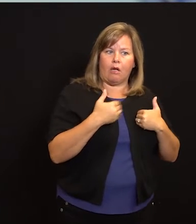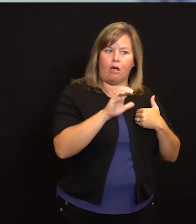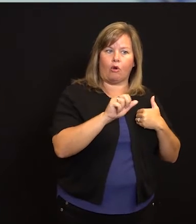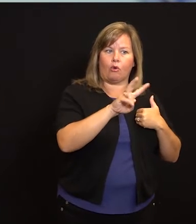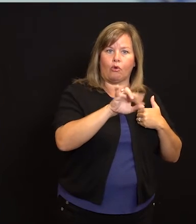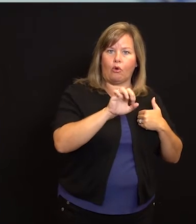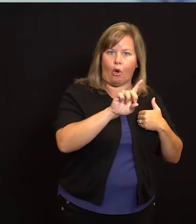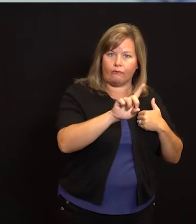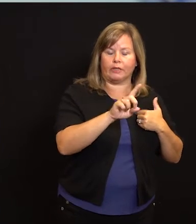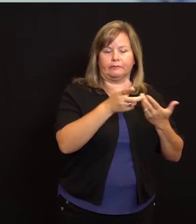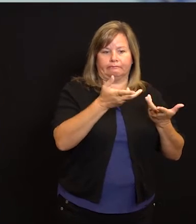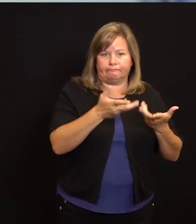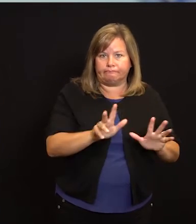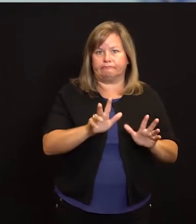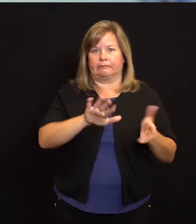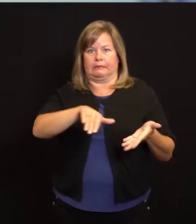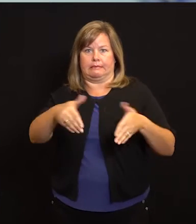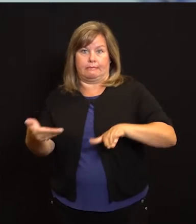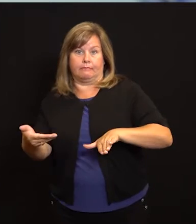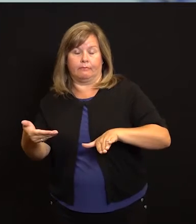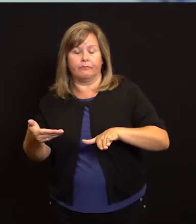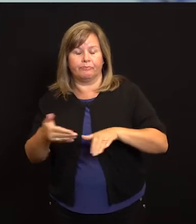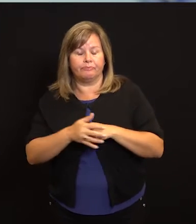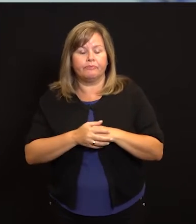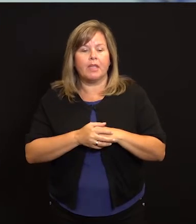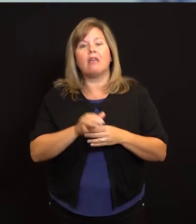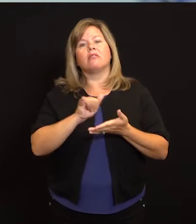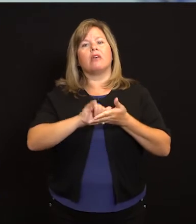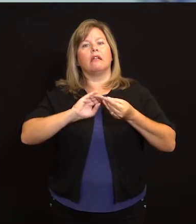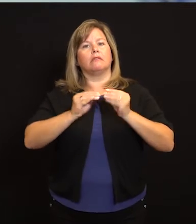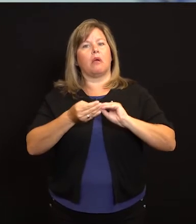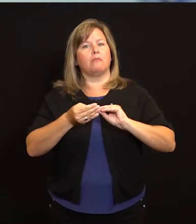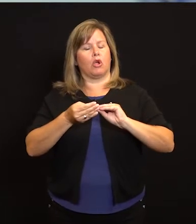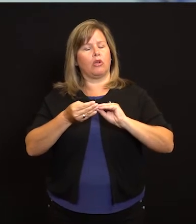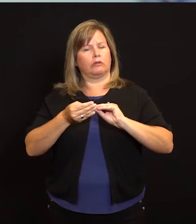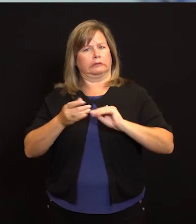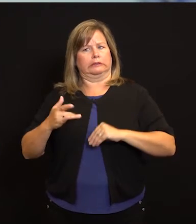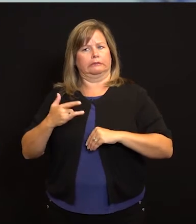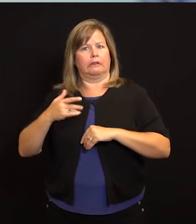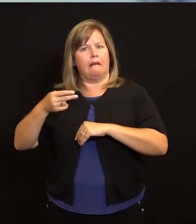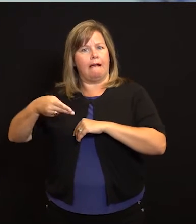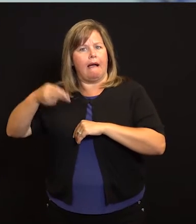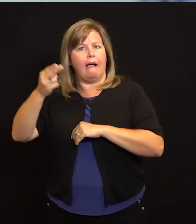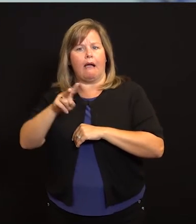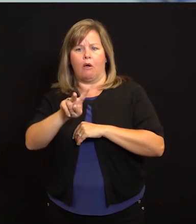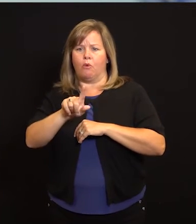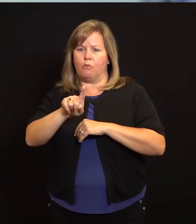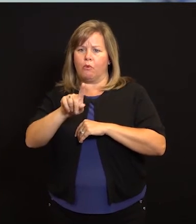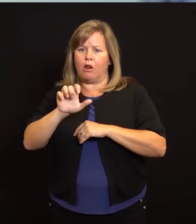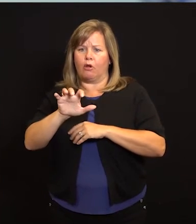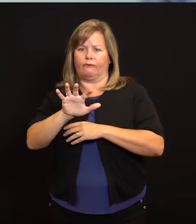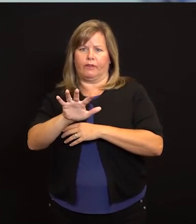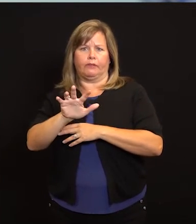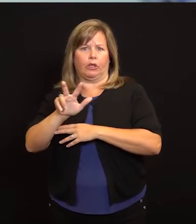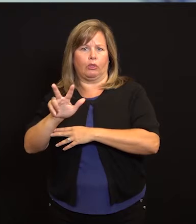han fallecido. Ese número tan alto como está y tan trágico como el número de muertes es de